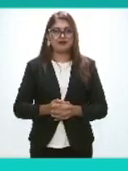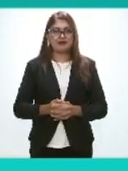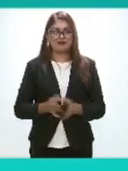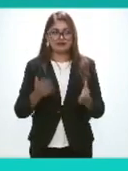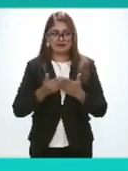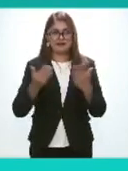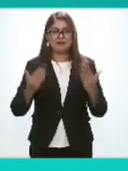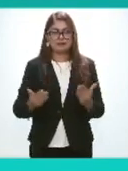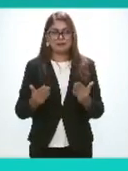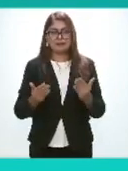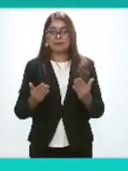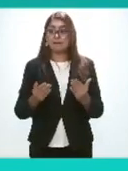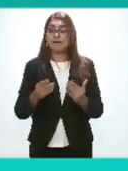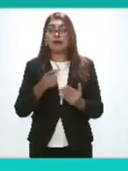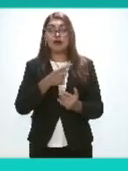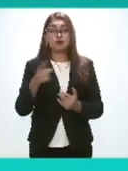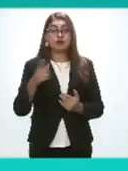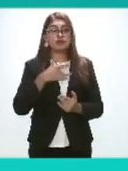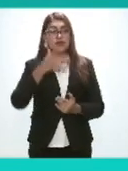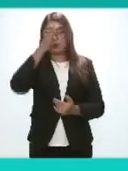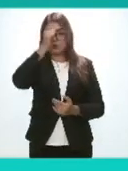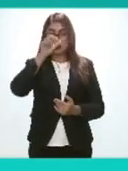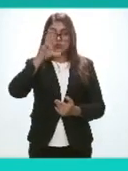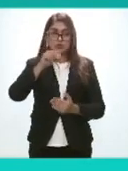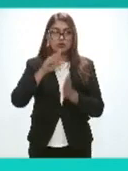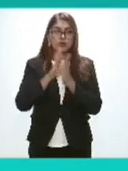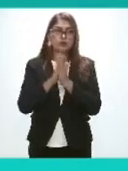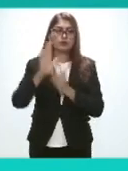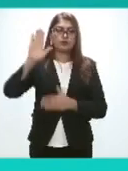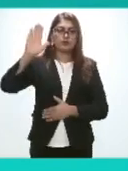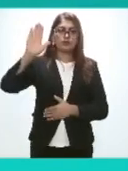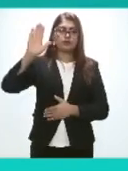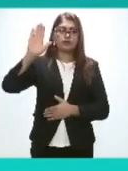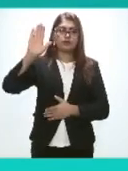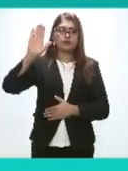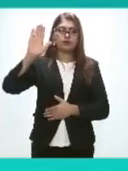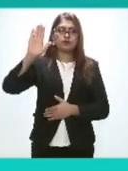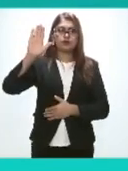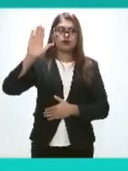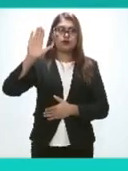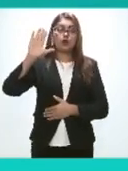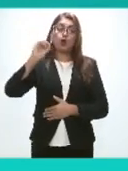ahora les pedía que no estén en contra lo manifiesten levantando su mano y de forma verbal